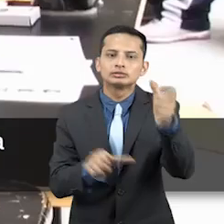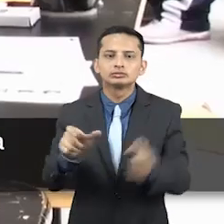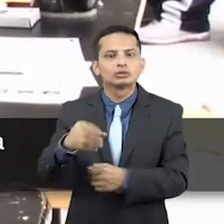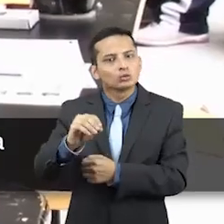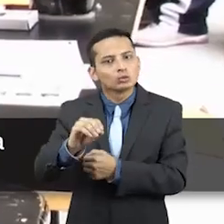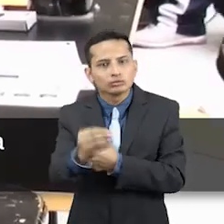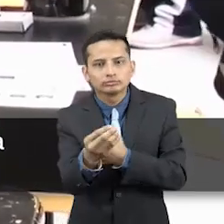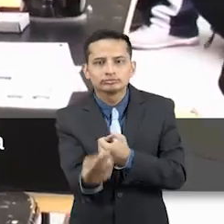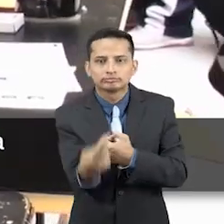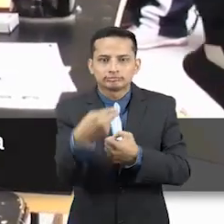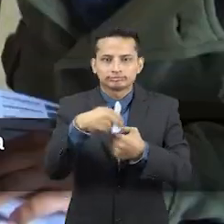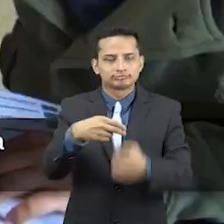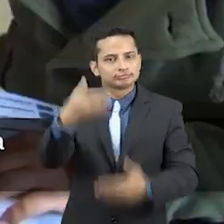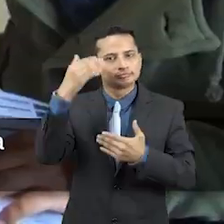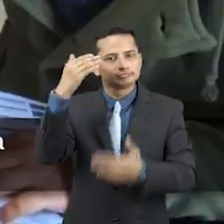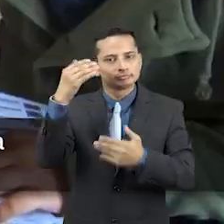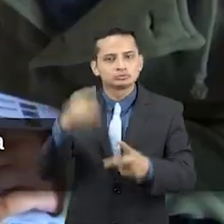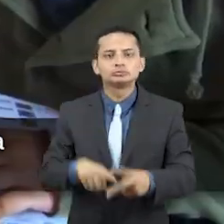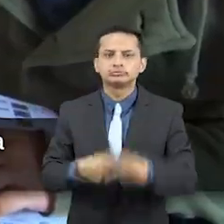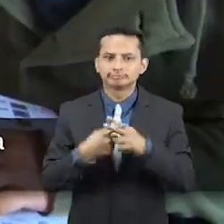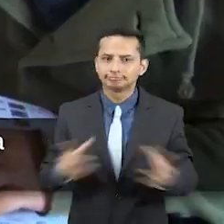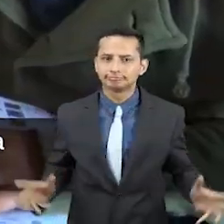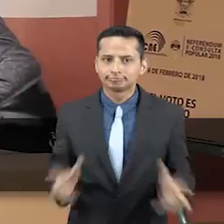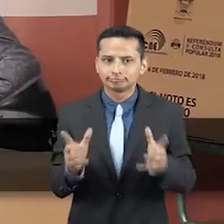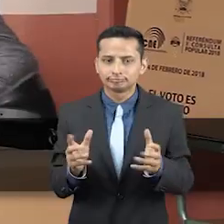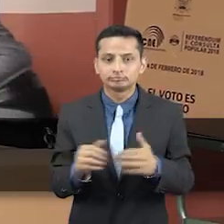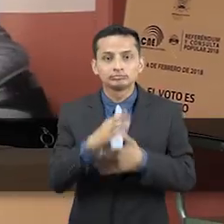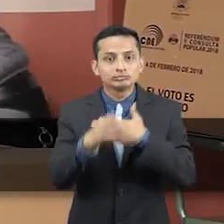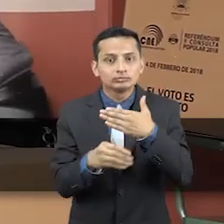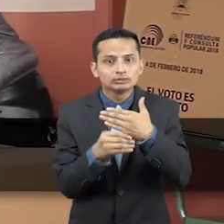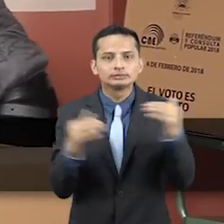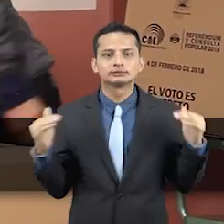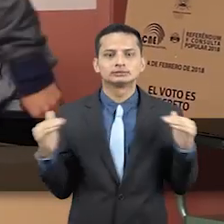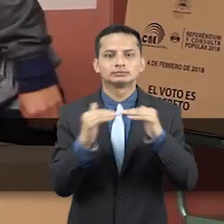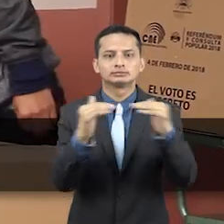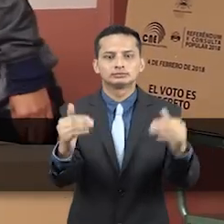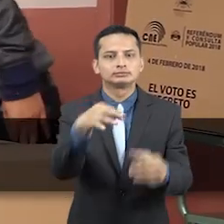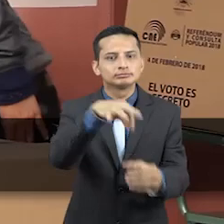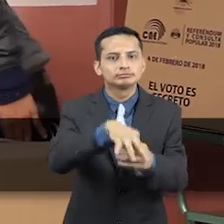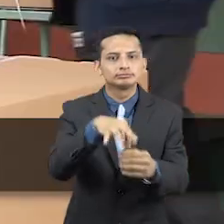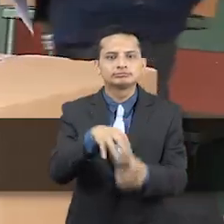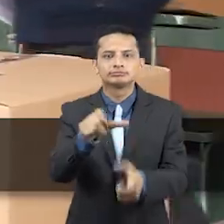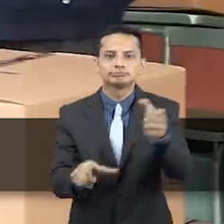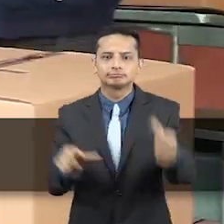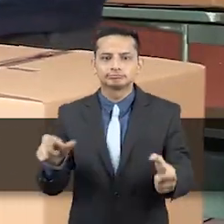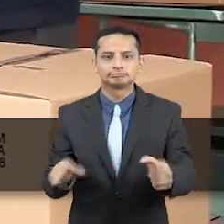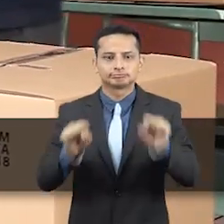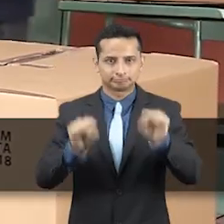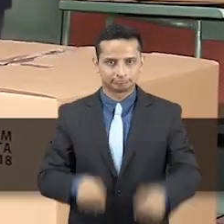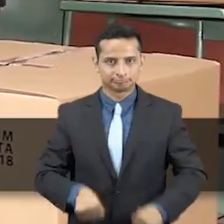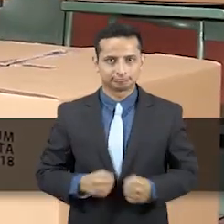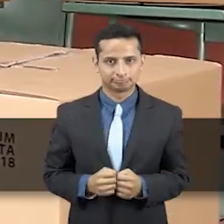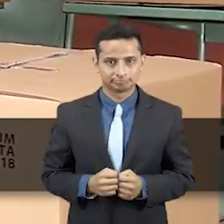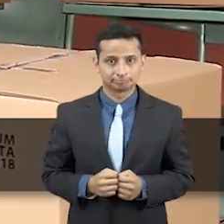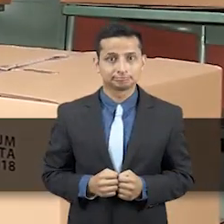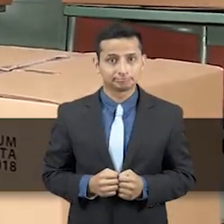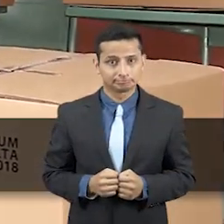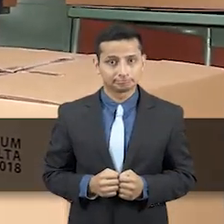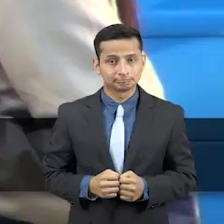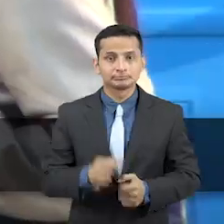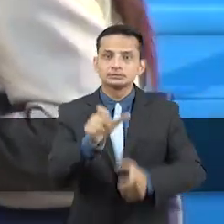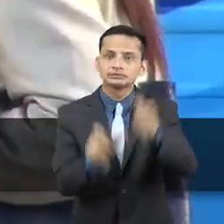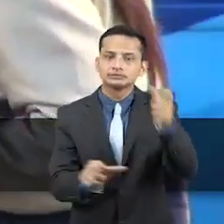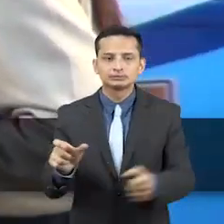propósito de empoderar a la juventud al sistema político y fortalecer la participación democrática de la ciudadanía en el